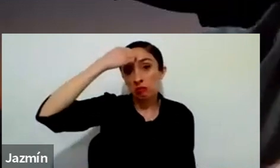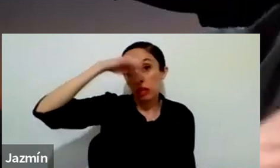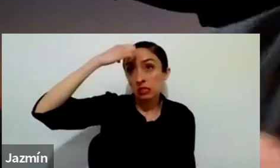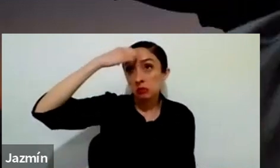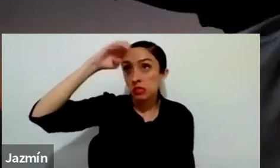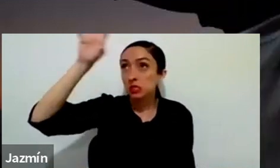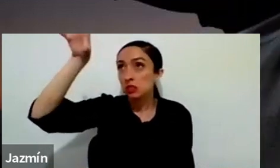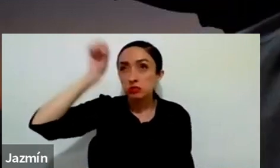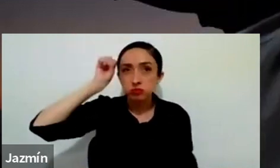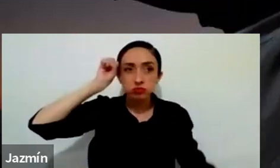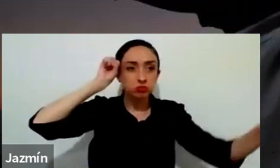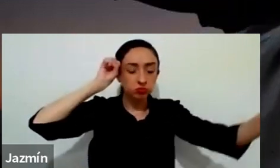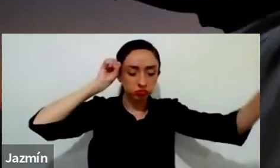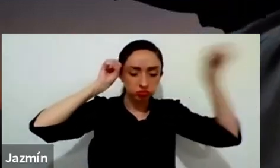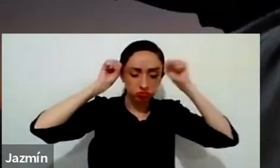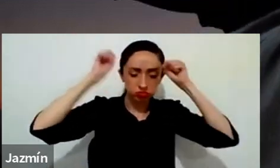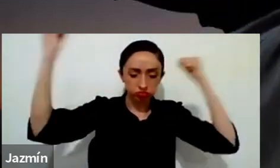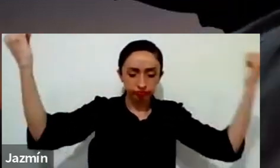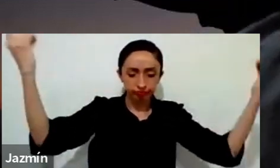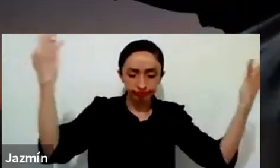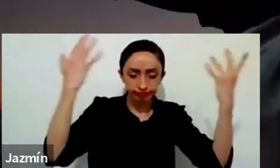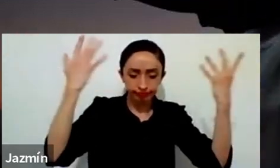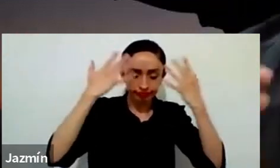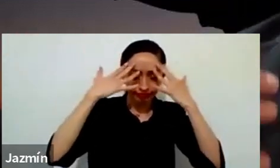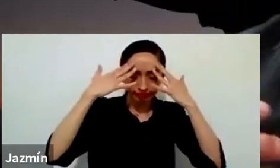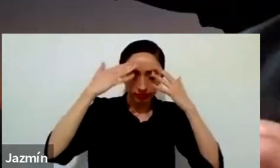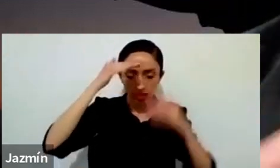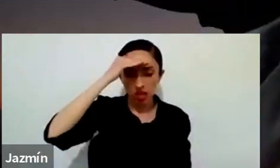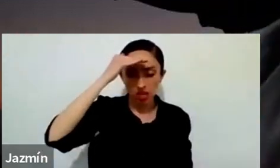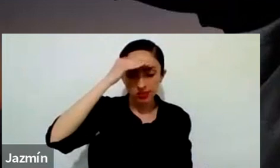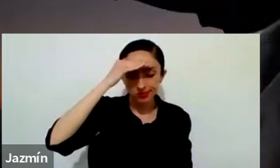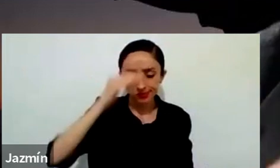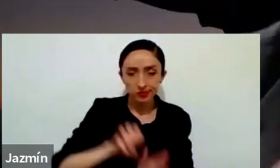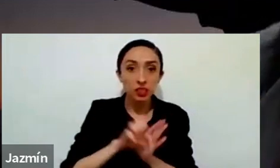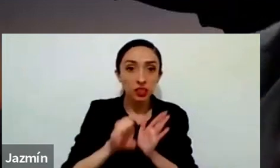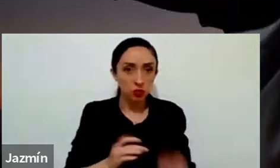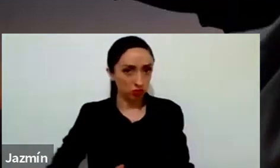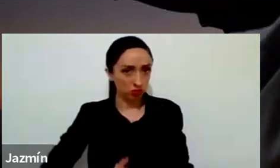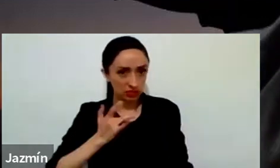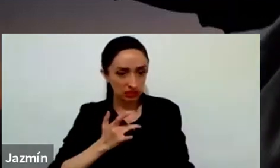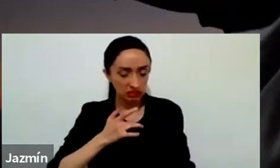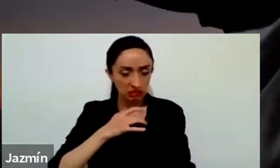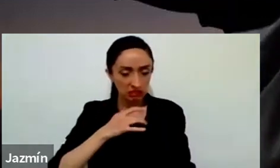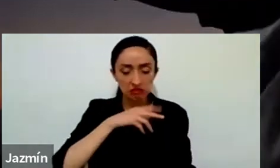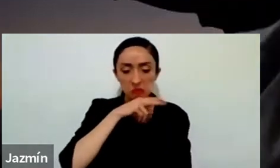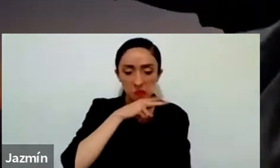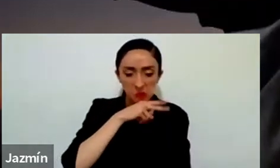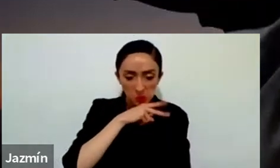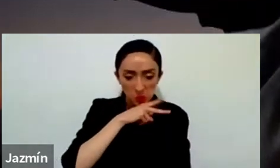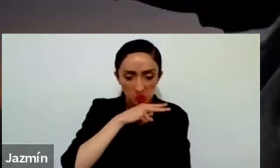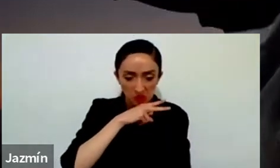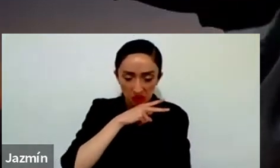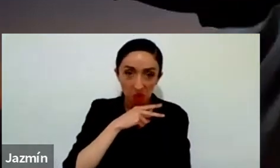experiencia, no sé, de angustia, ¿de dónde procede esa experiencia?